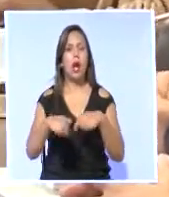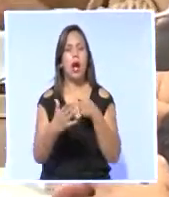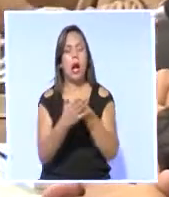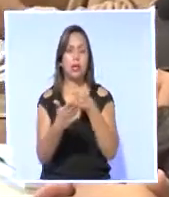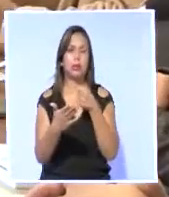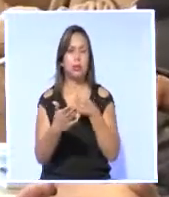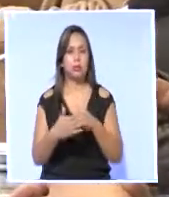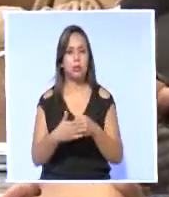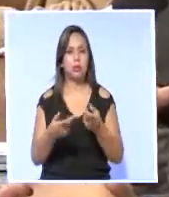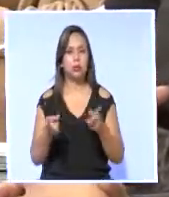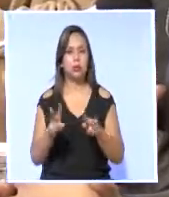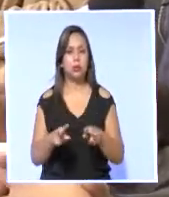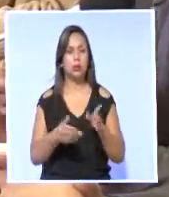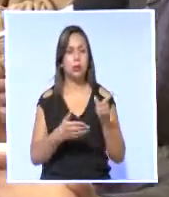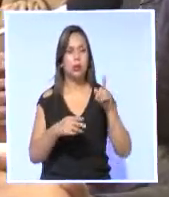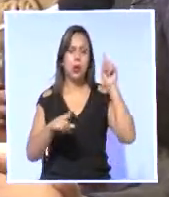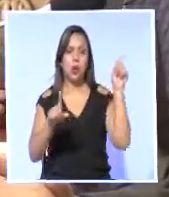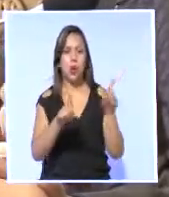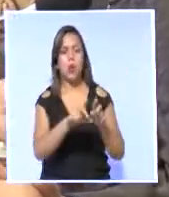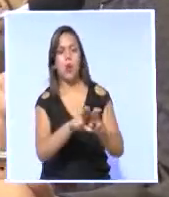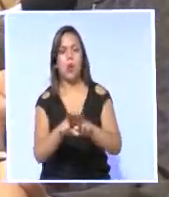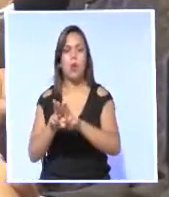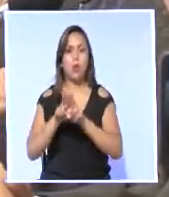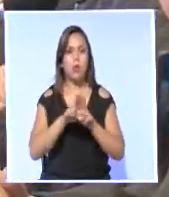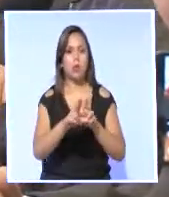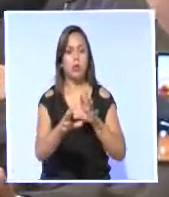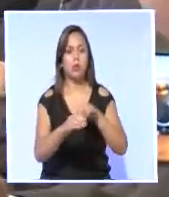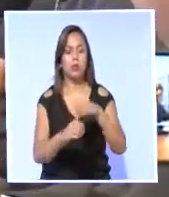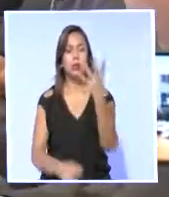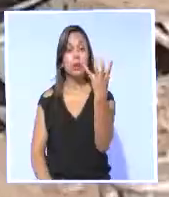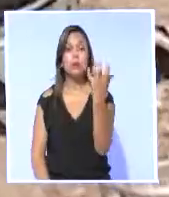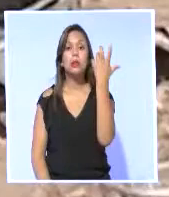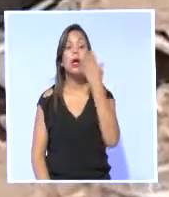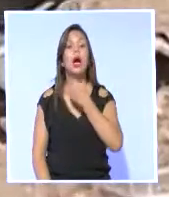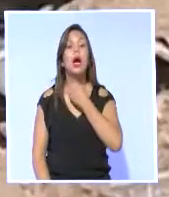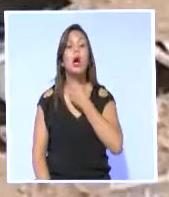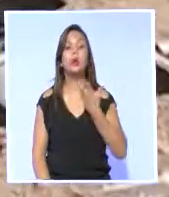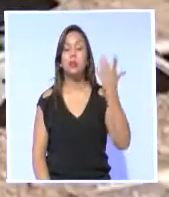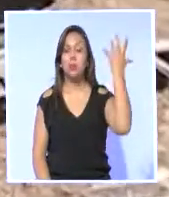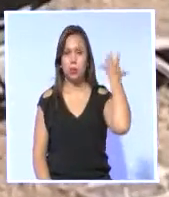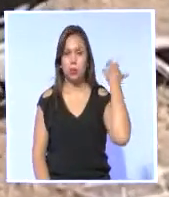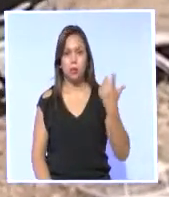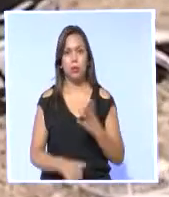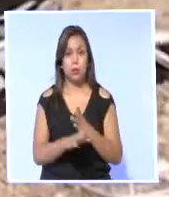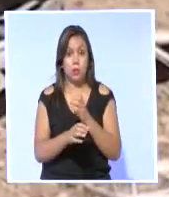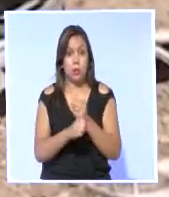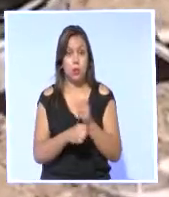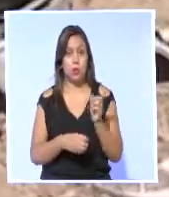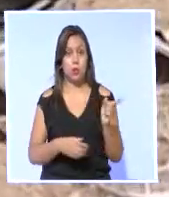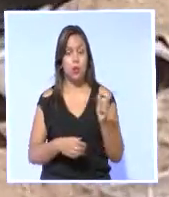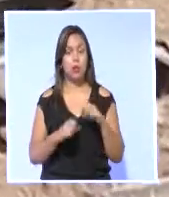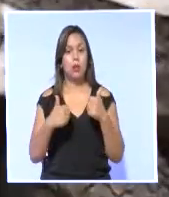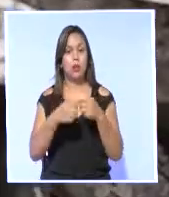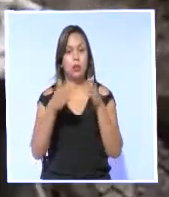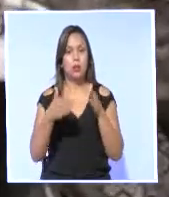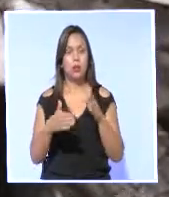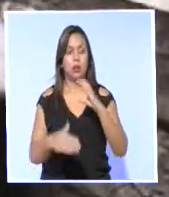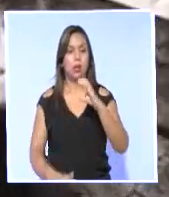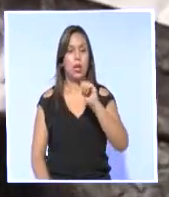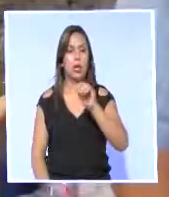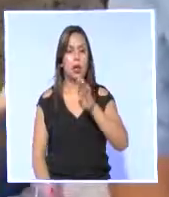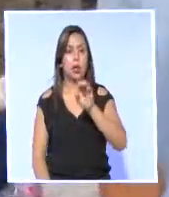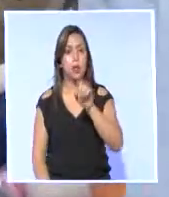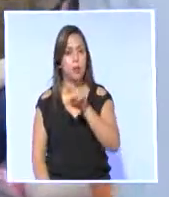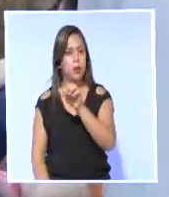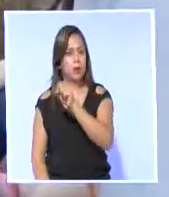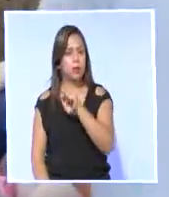tránsito adoptada por unanimidad en el Pleno el 15 de agosto pasado. La creación de la misma, según la asambleísta Elizabeth Cabezas,